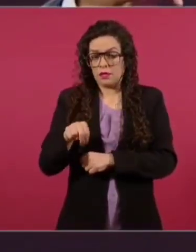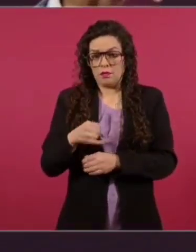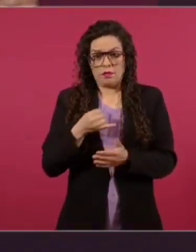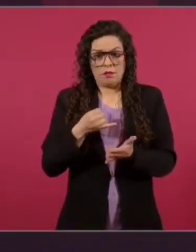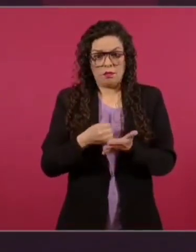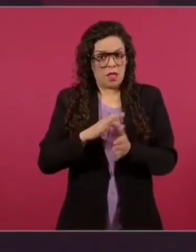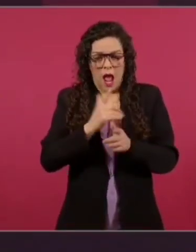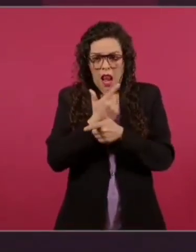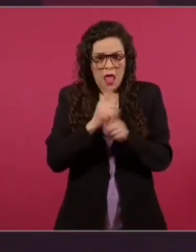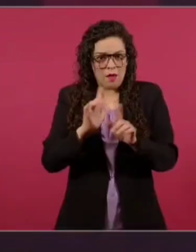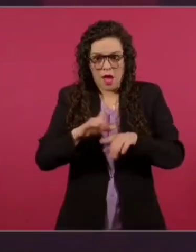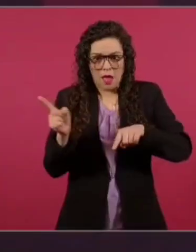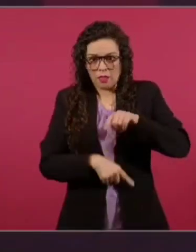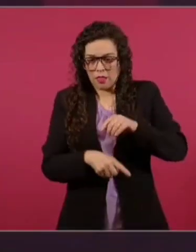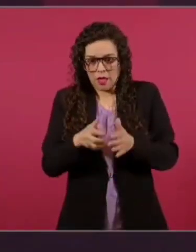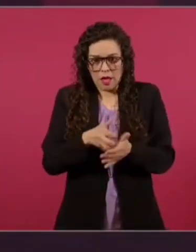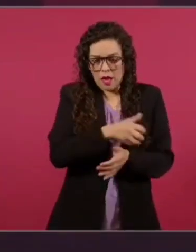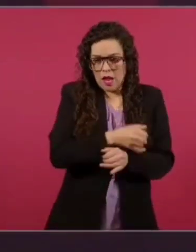libres.